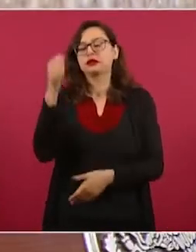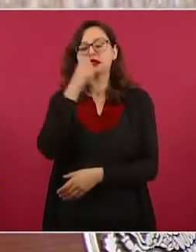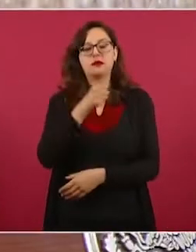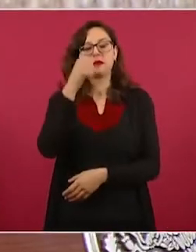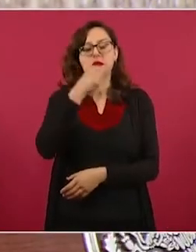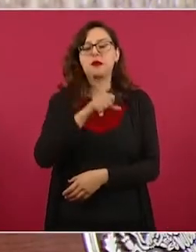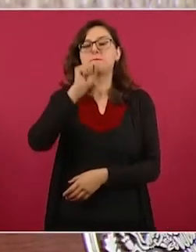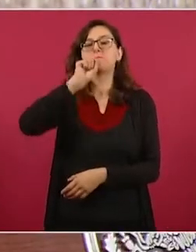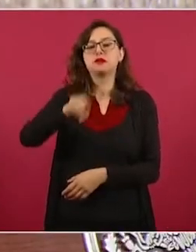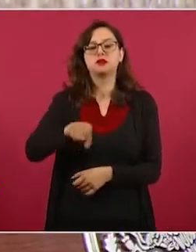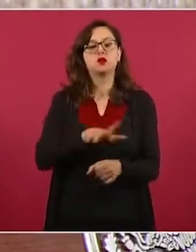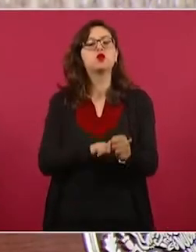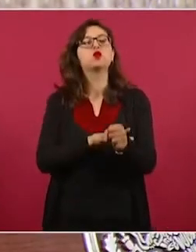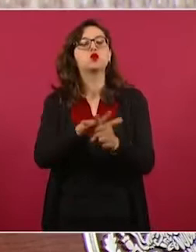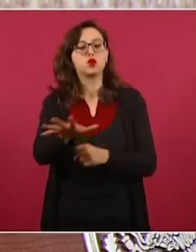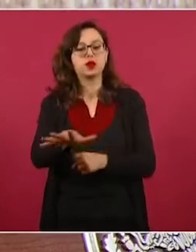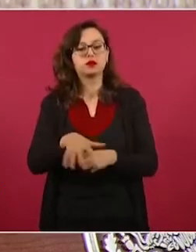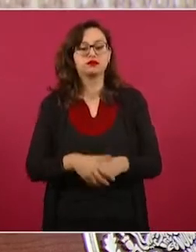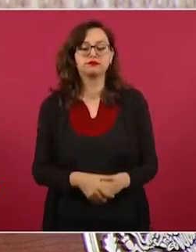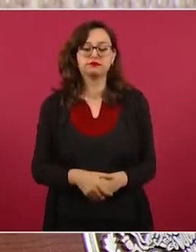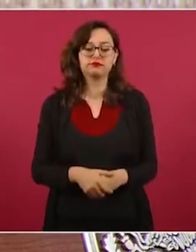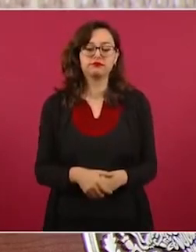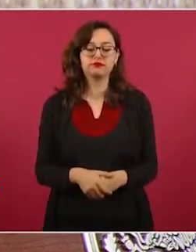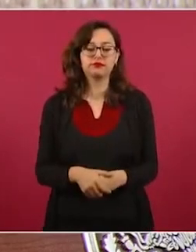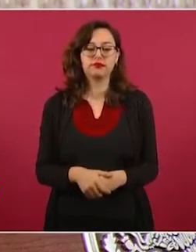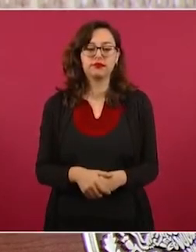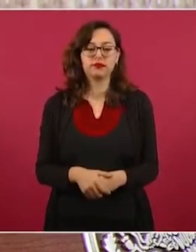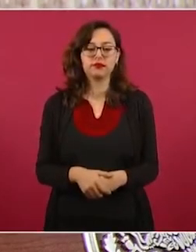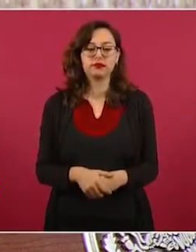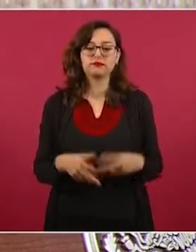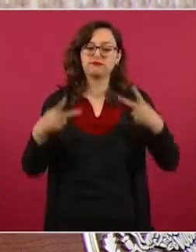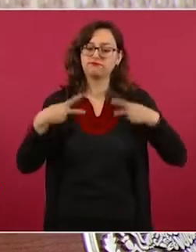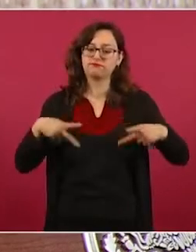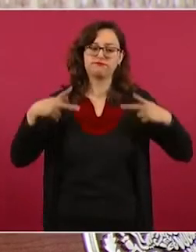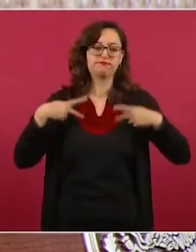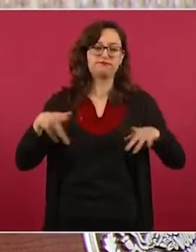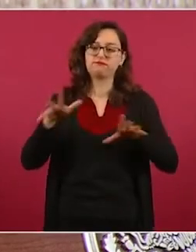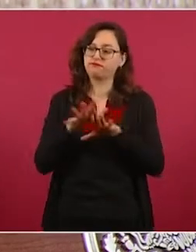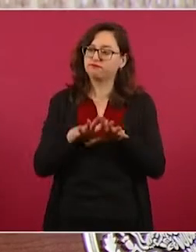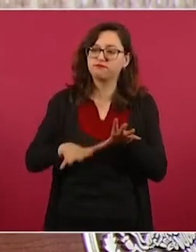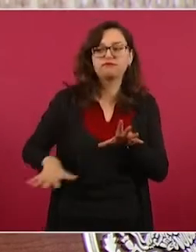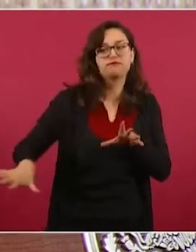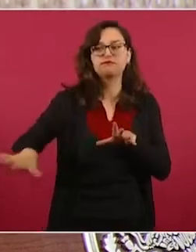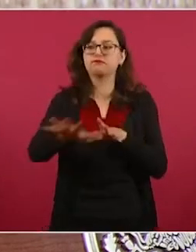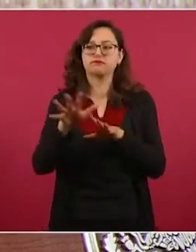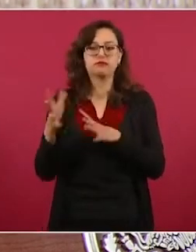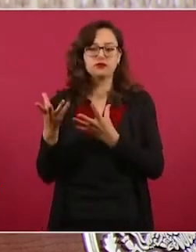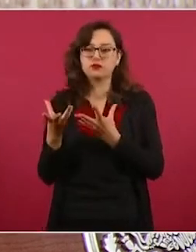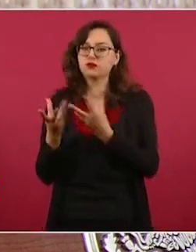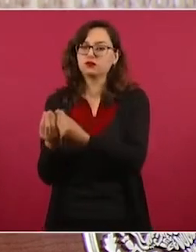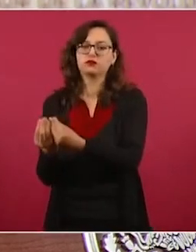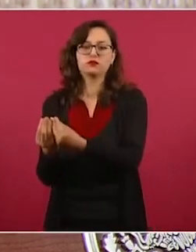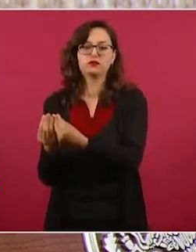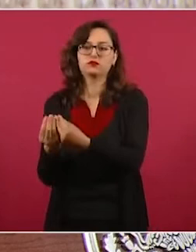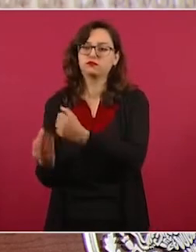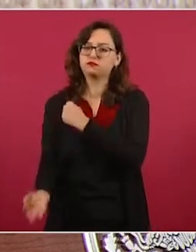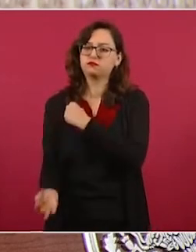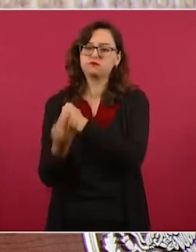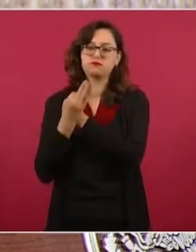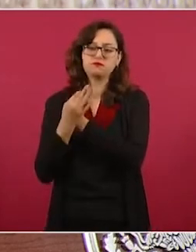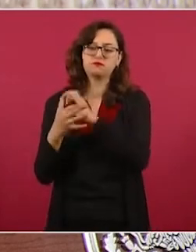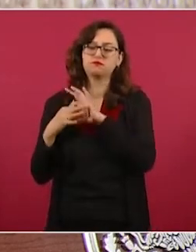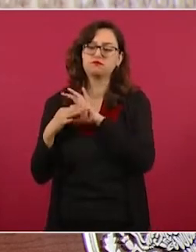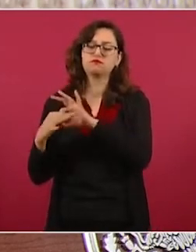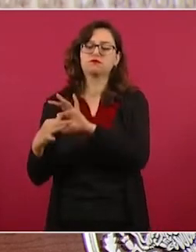de apoyarnos en el pueblo, de buscar siempre